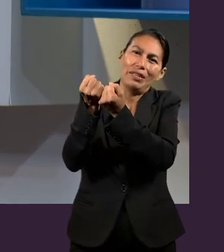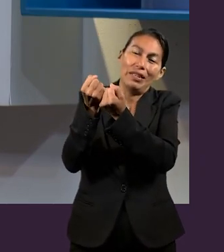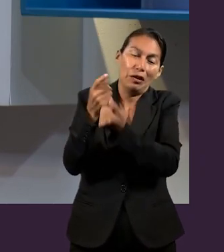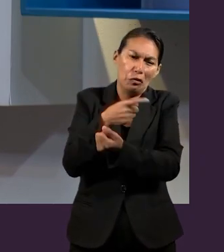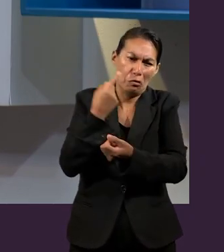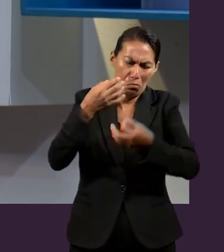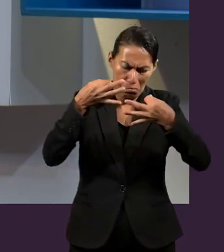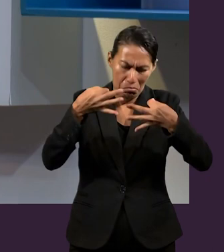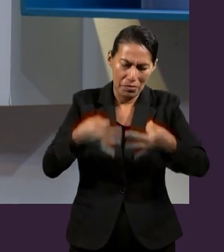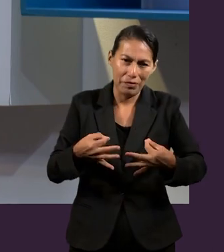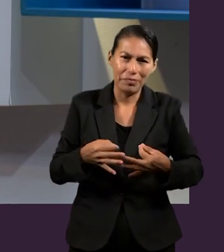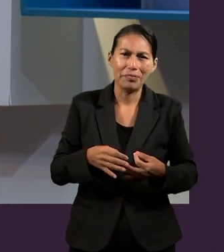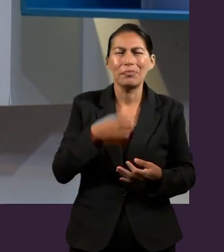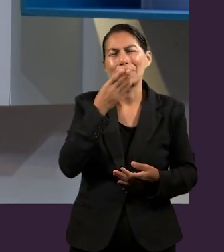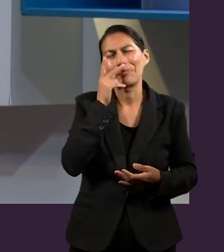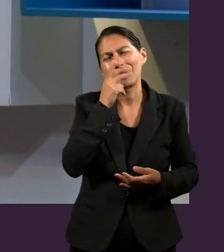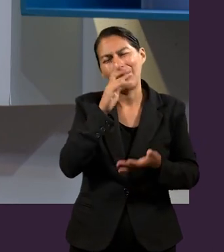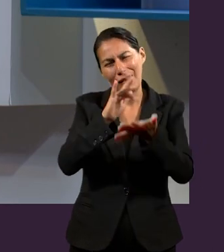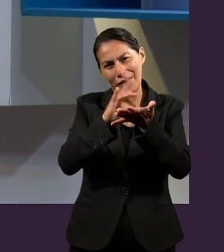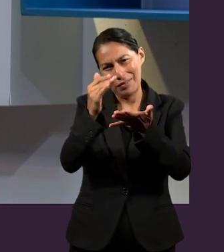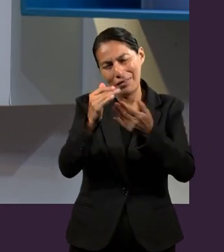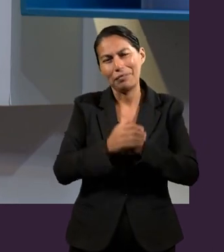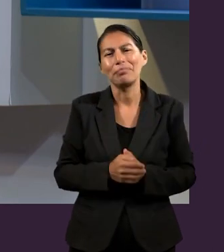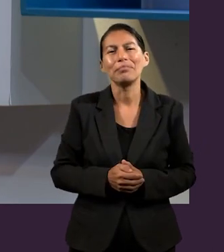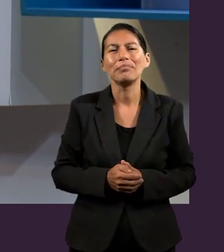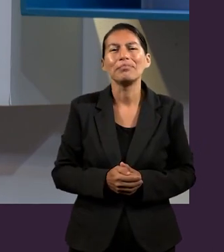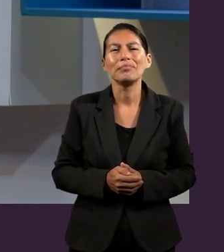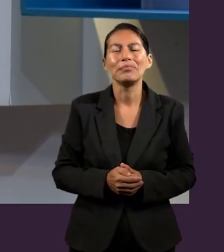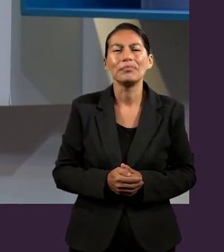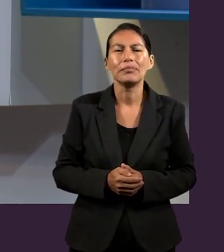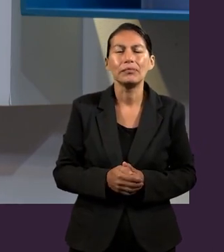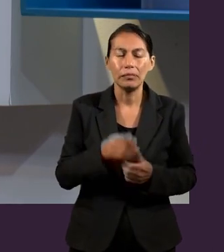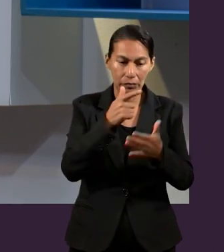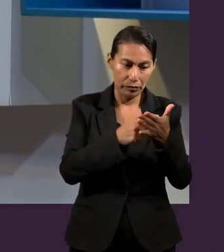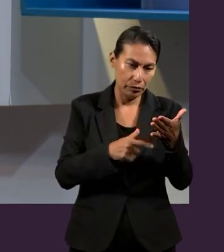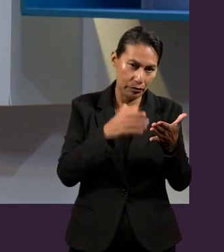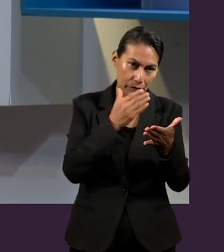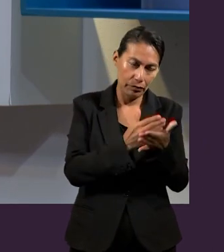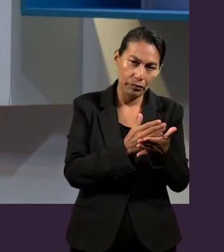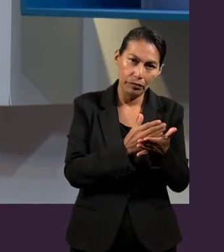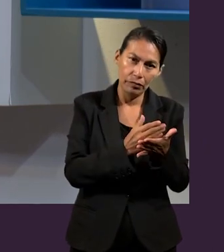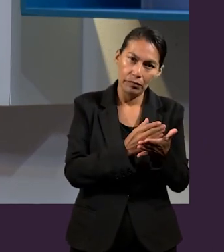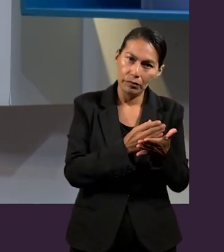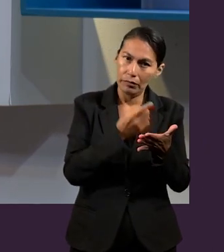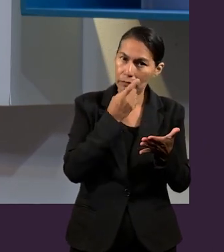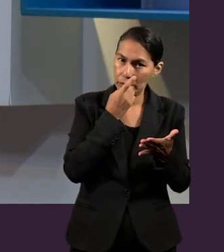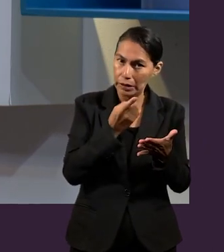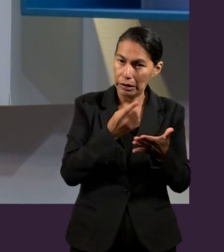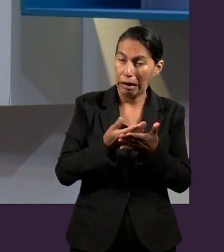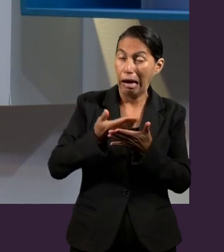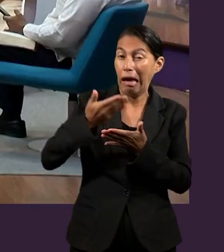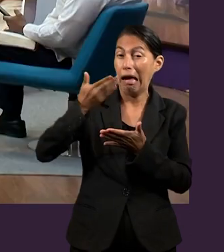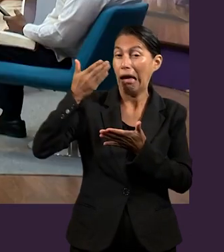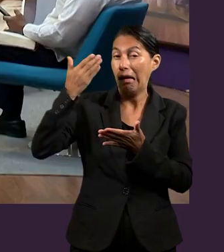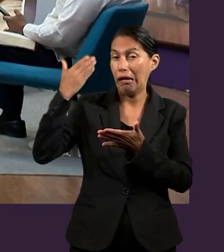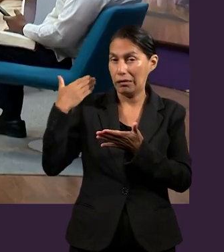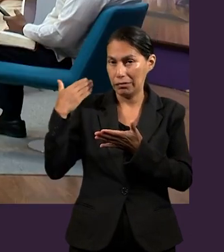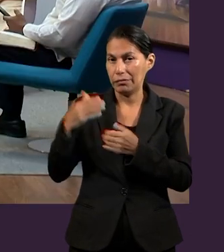la mejor condición. Muy amable, Pastor. Muchas gracias. La lección habla de que en otro tiempo.